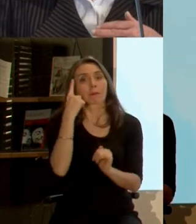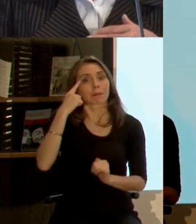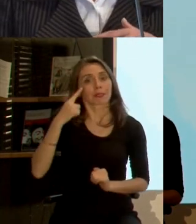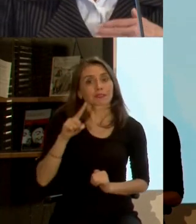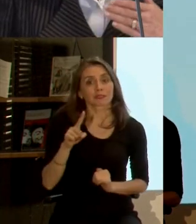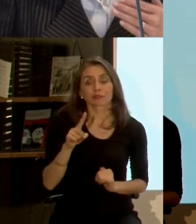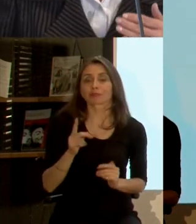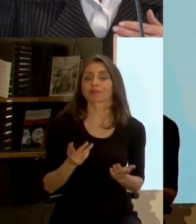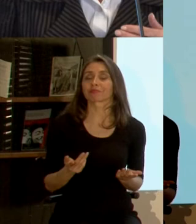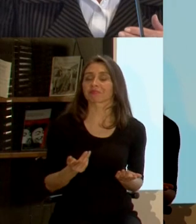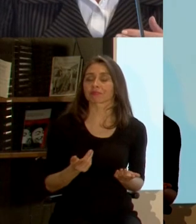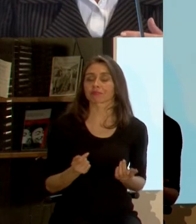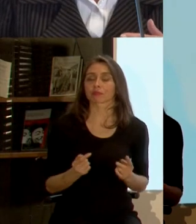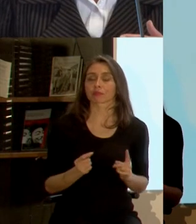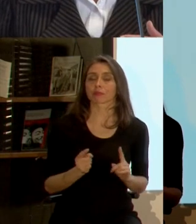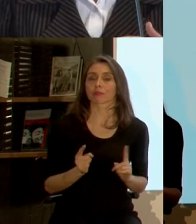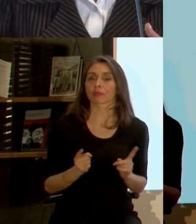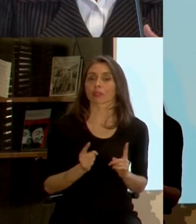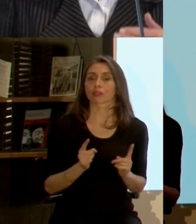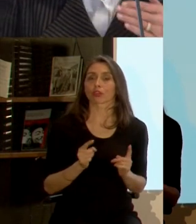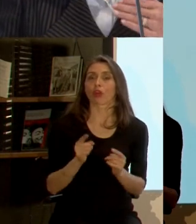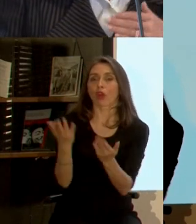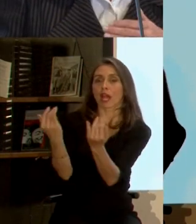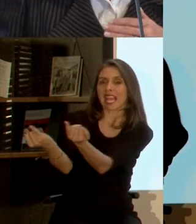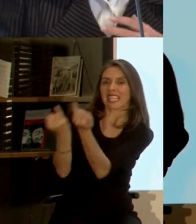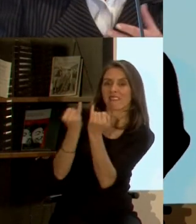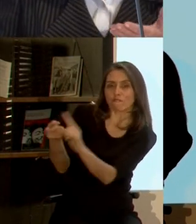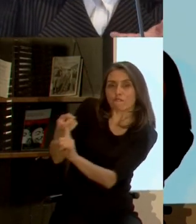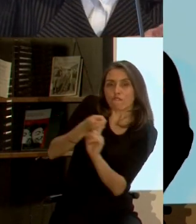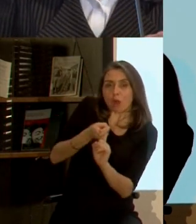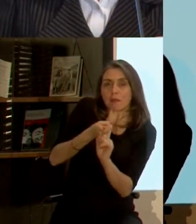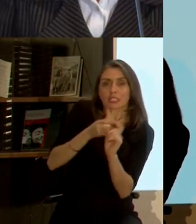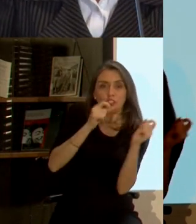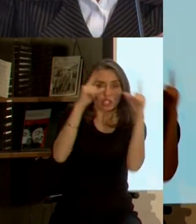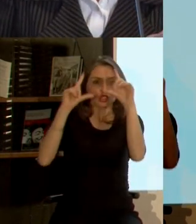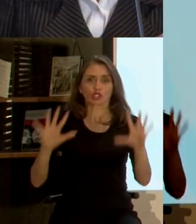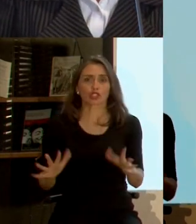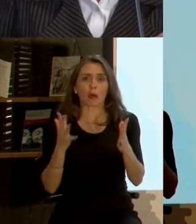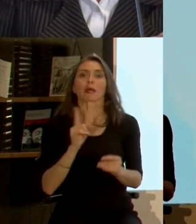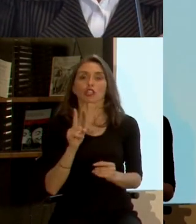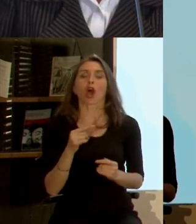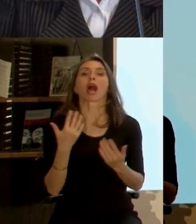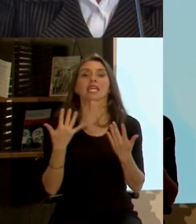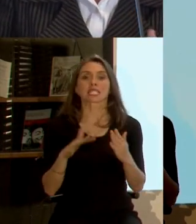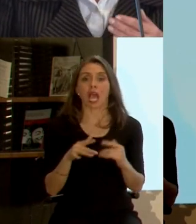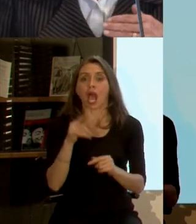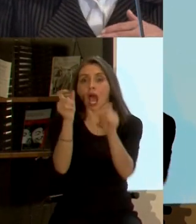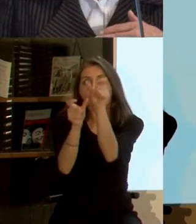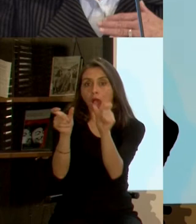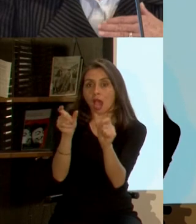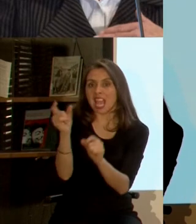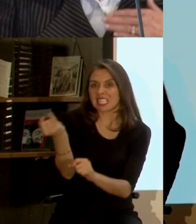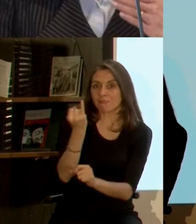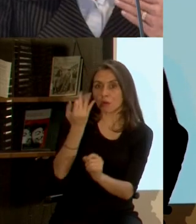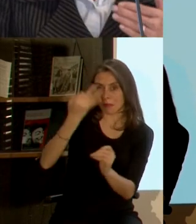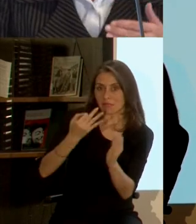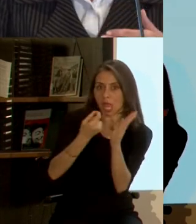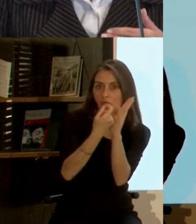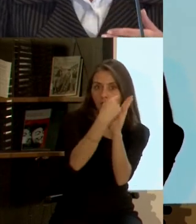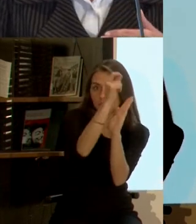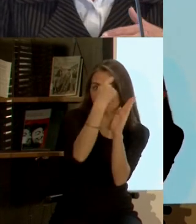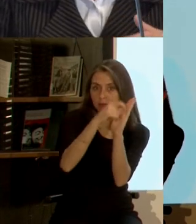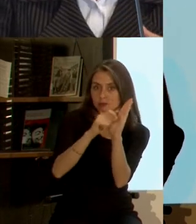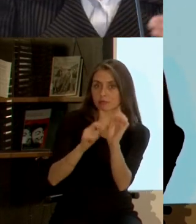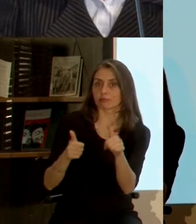caso no es de recoger información que sea una sorpresa es la información que esté validada y antes de